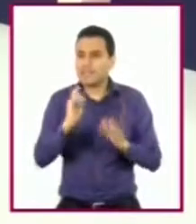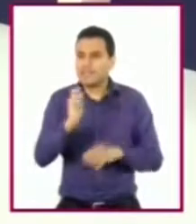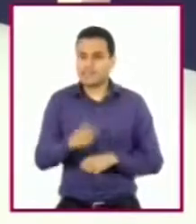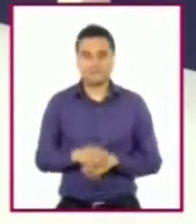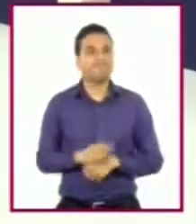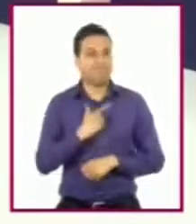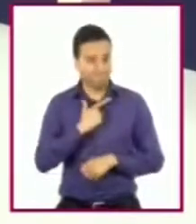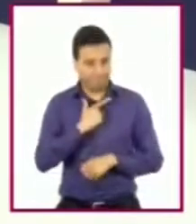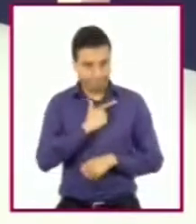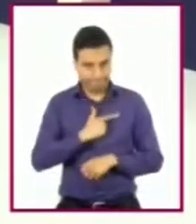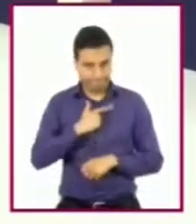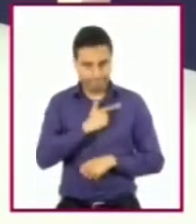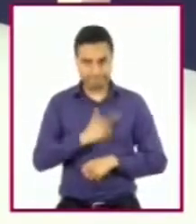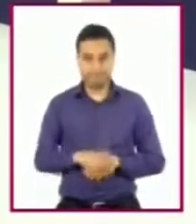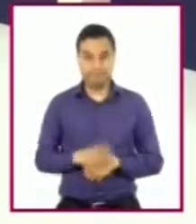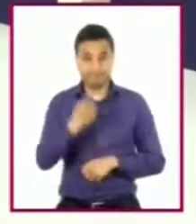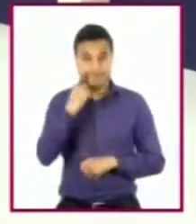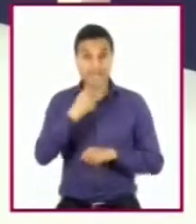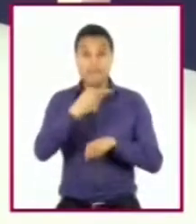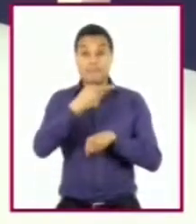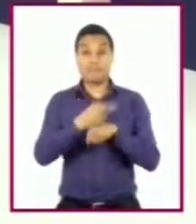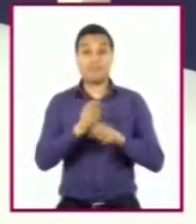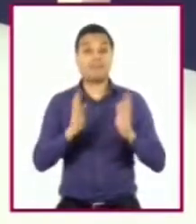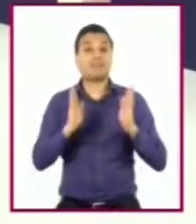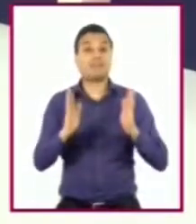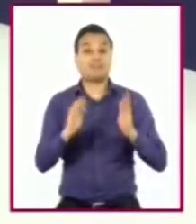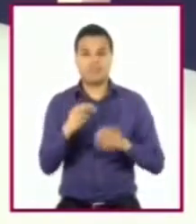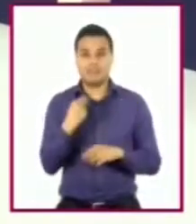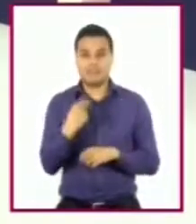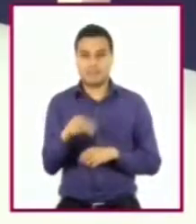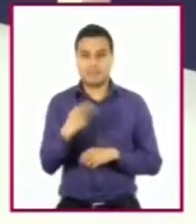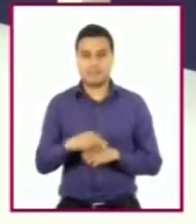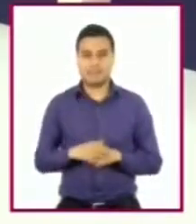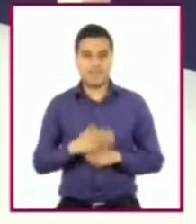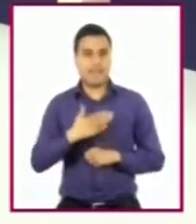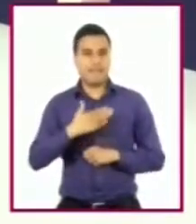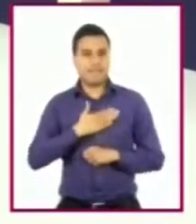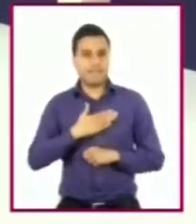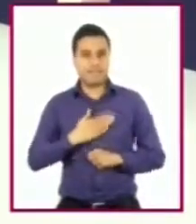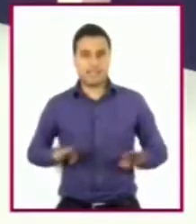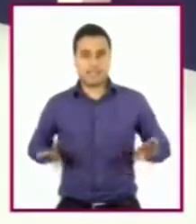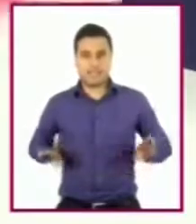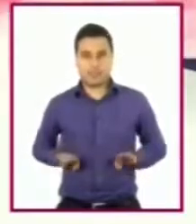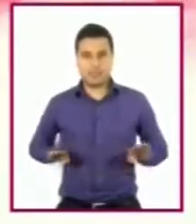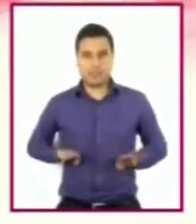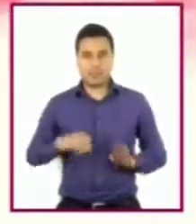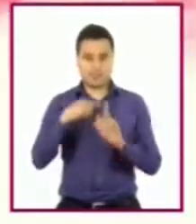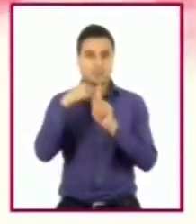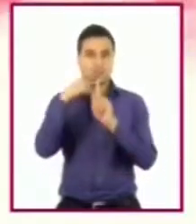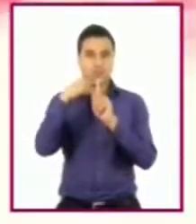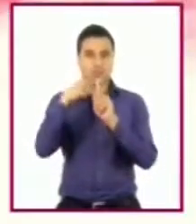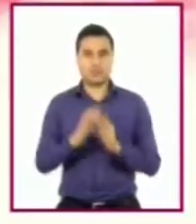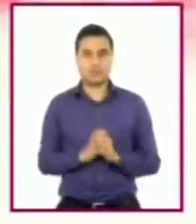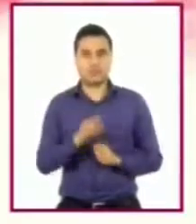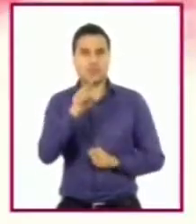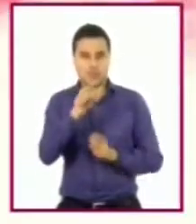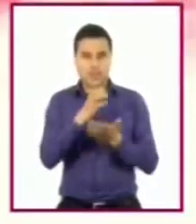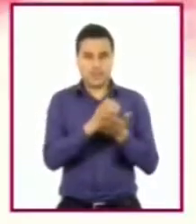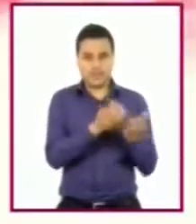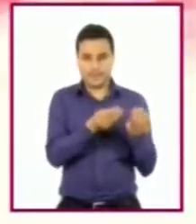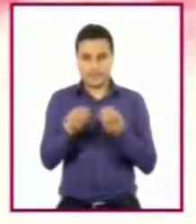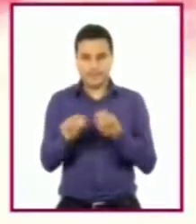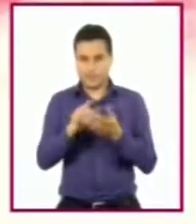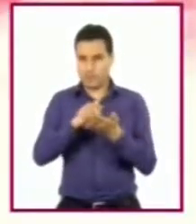Euriel. La primera etapa se llama Mis Atributos Positivos. Tomen su cuaderno y